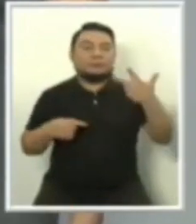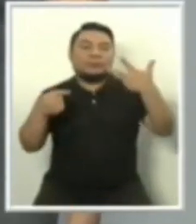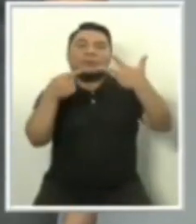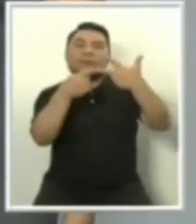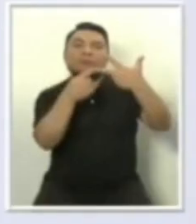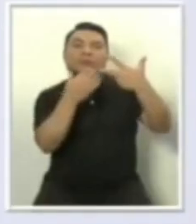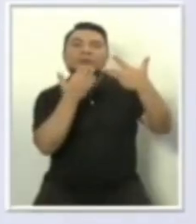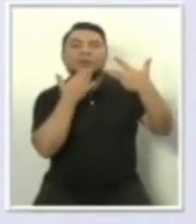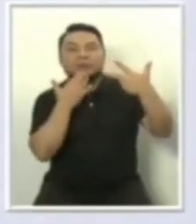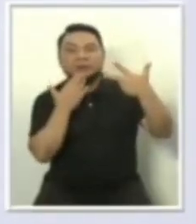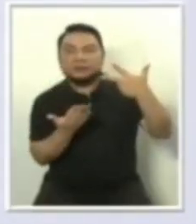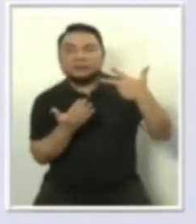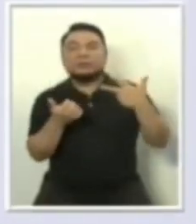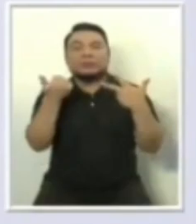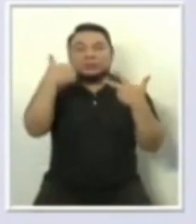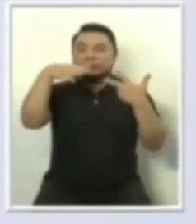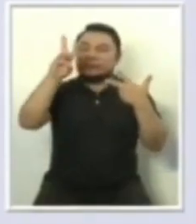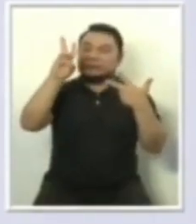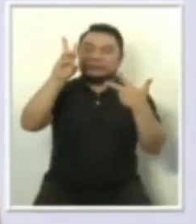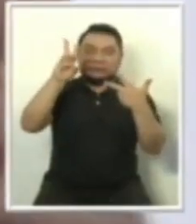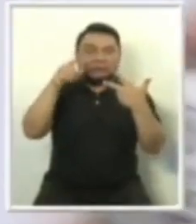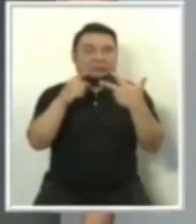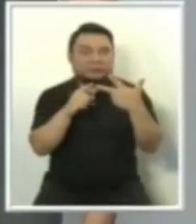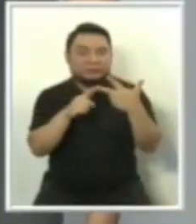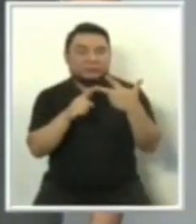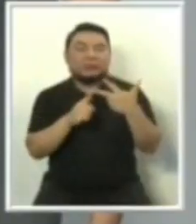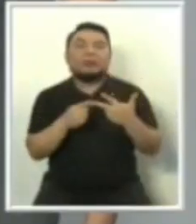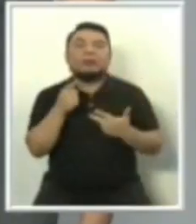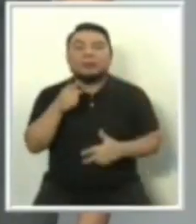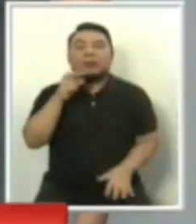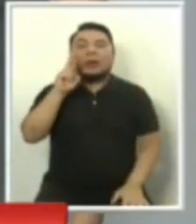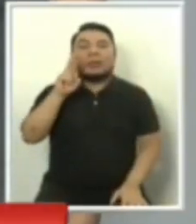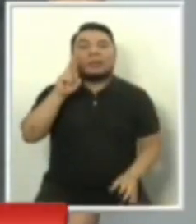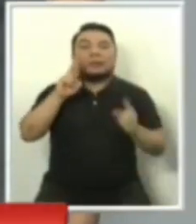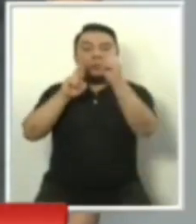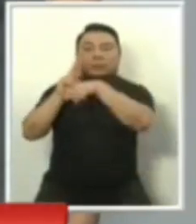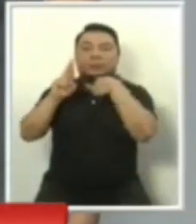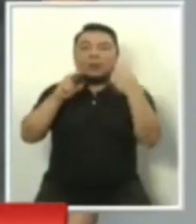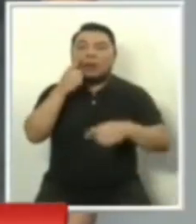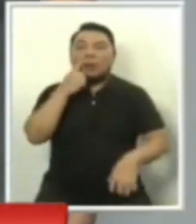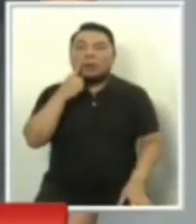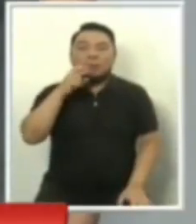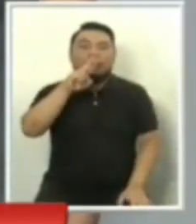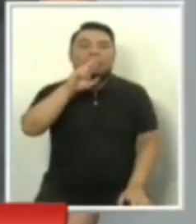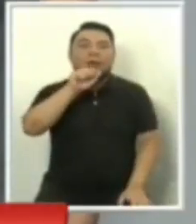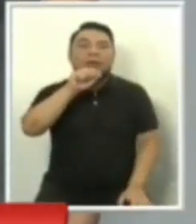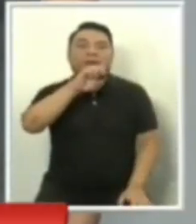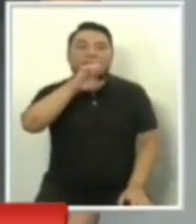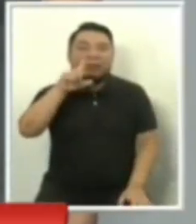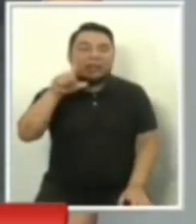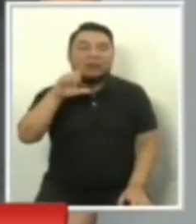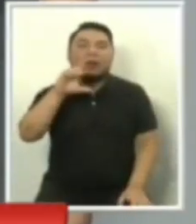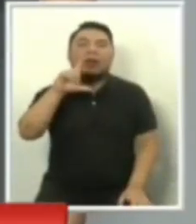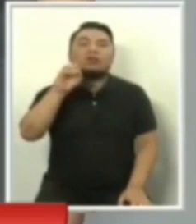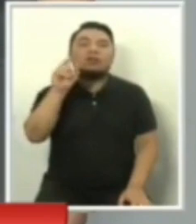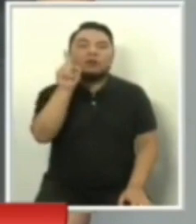Continuamos con el número 16, Renovación Popular, Rafael López Aliaga.